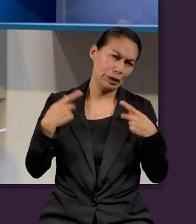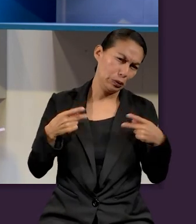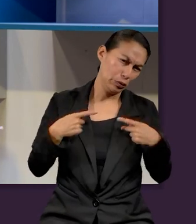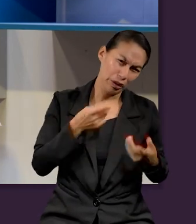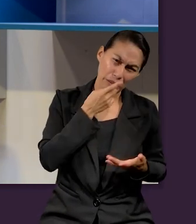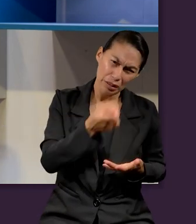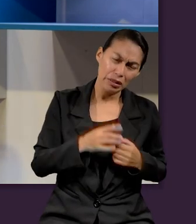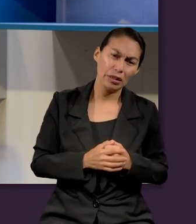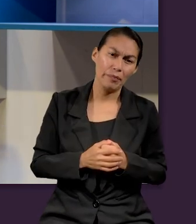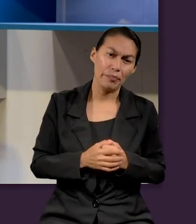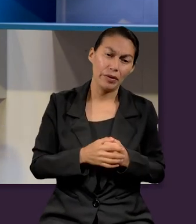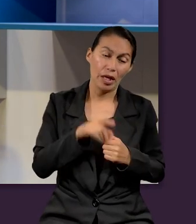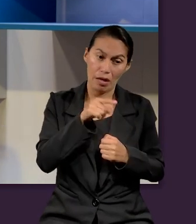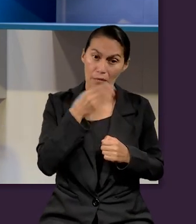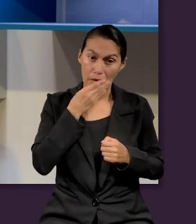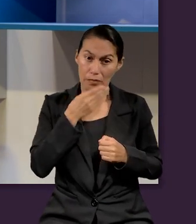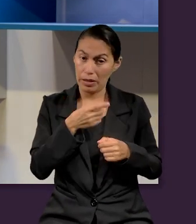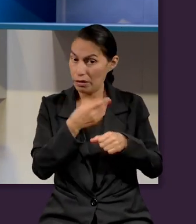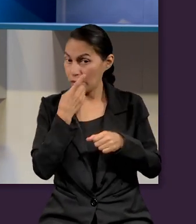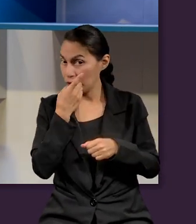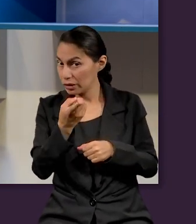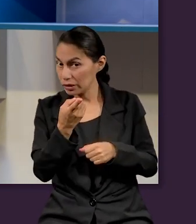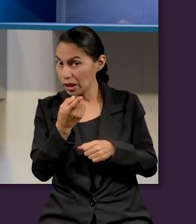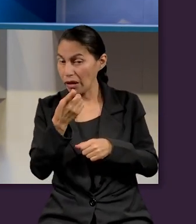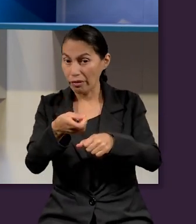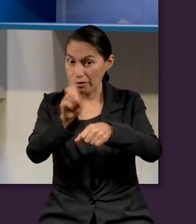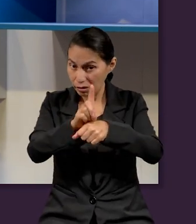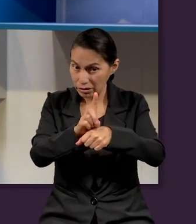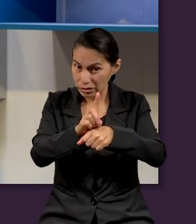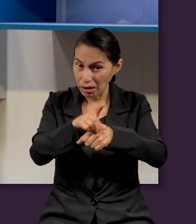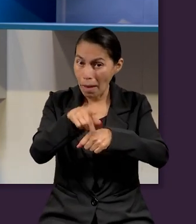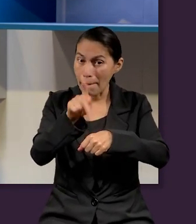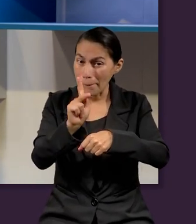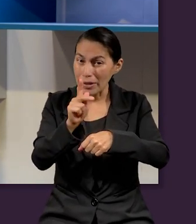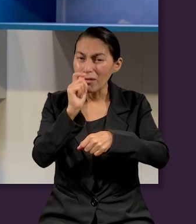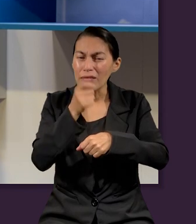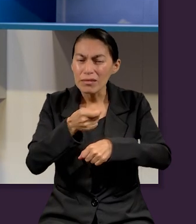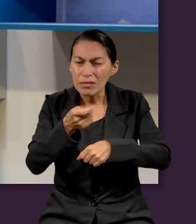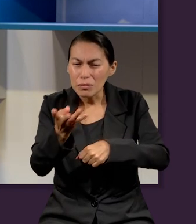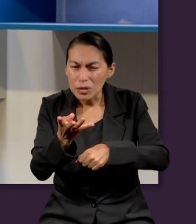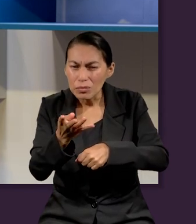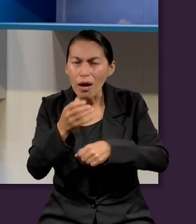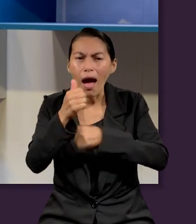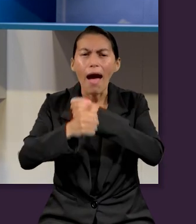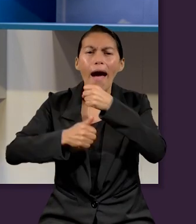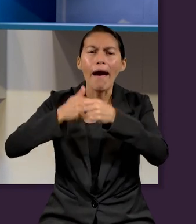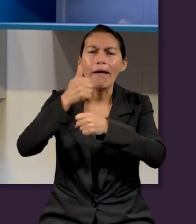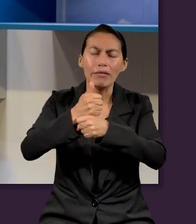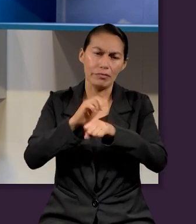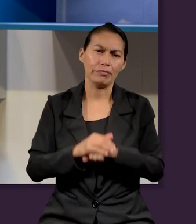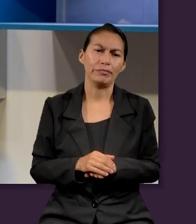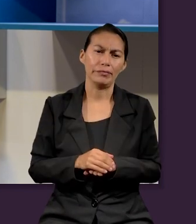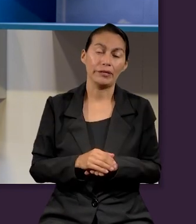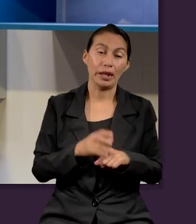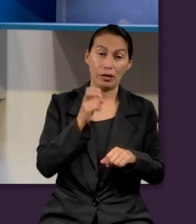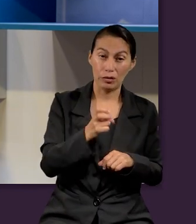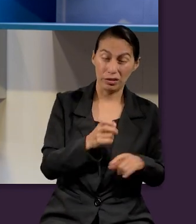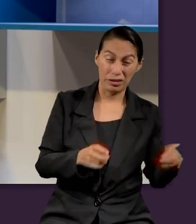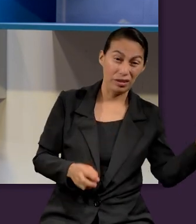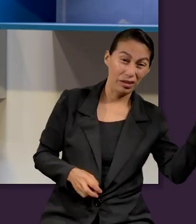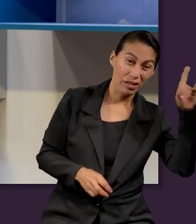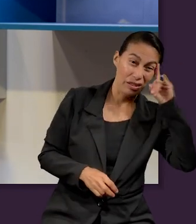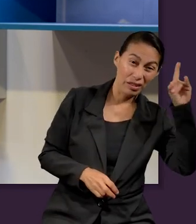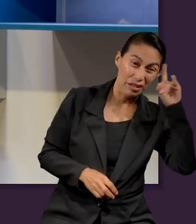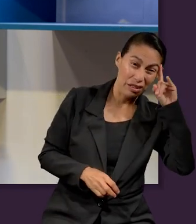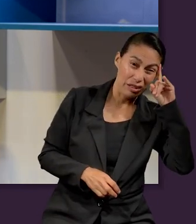los intérpretes historicistas de la Biblia que es un periodo de tiempo, 1260 años. Porque estamos hablando de simbolismos aquí. El diablo